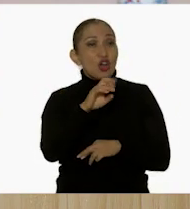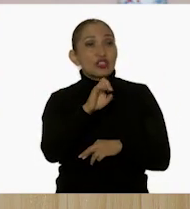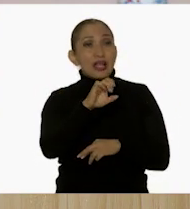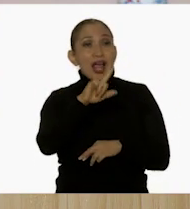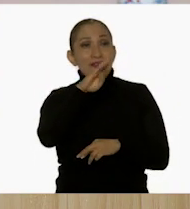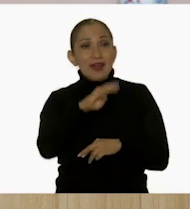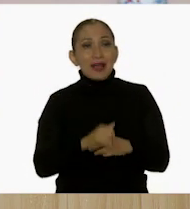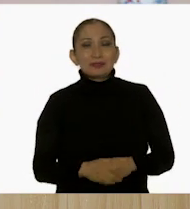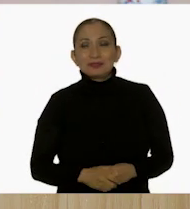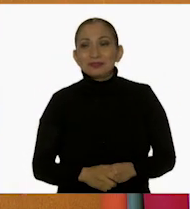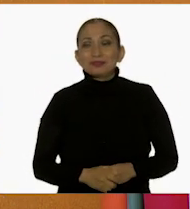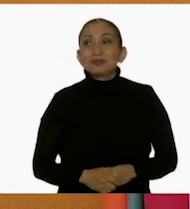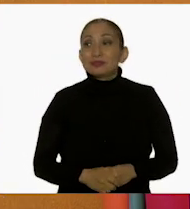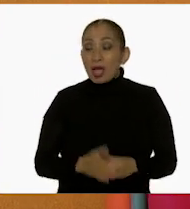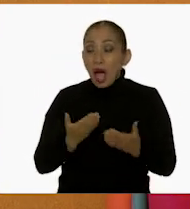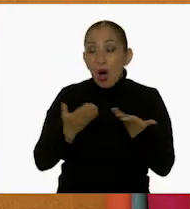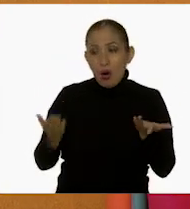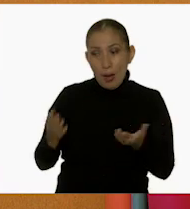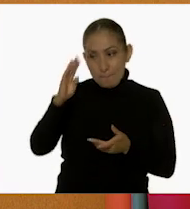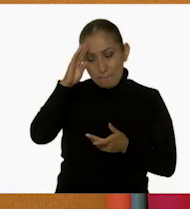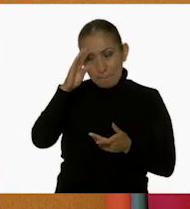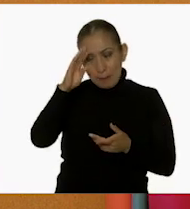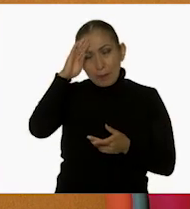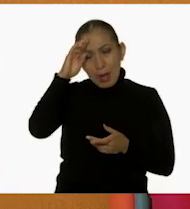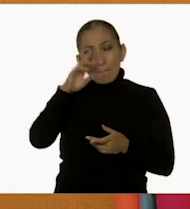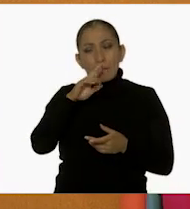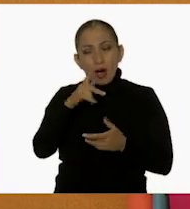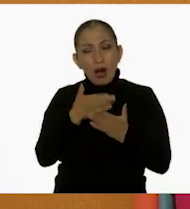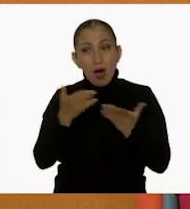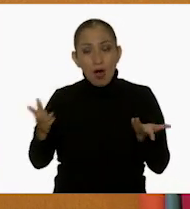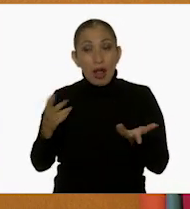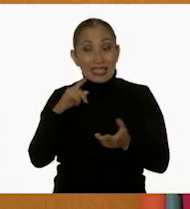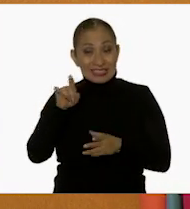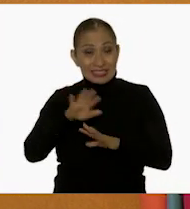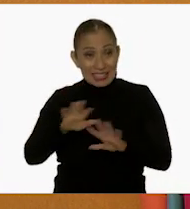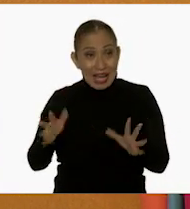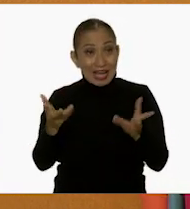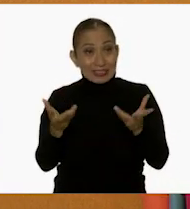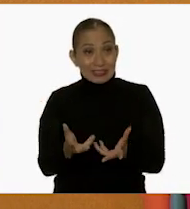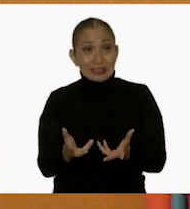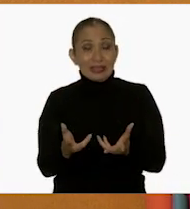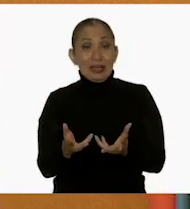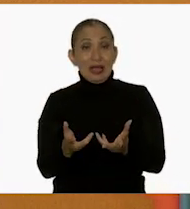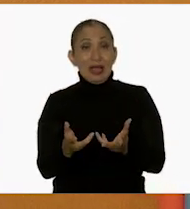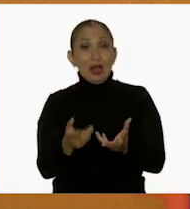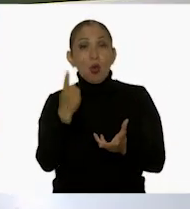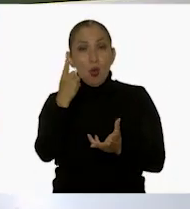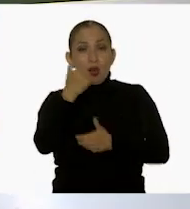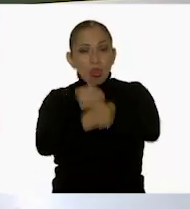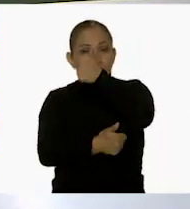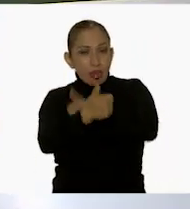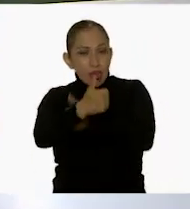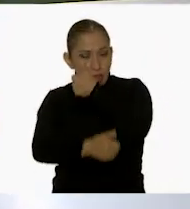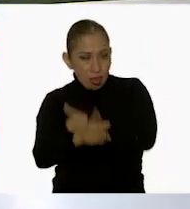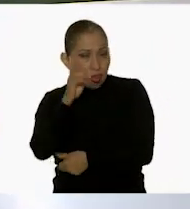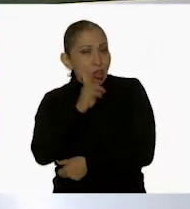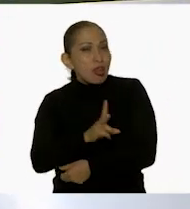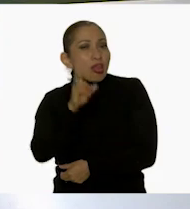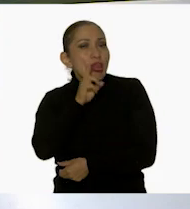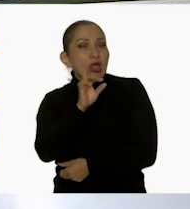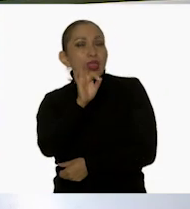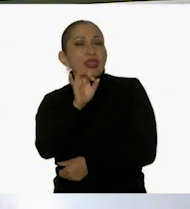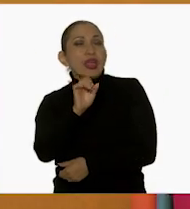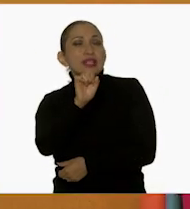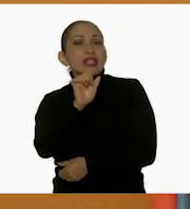oye. Sí. Ahora, ¿pero qué les parece si con esto que acabamos de realizar hacemos un desafío? ¡Sí! Muy bien. Sí.